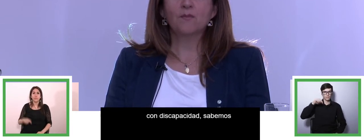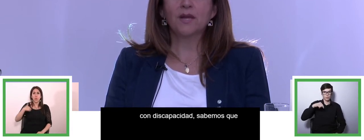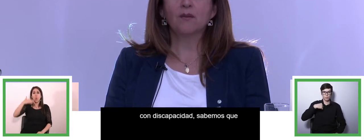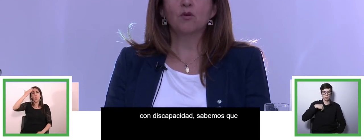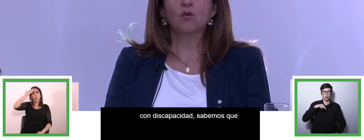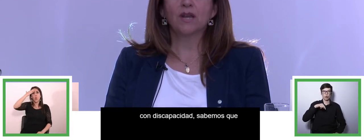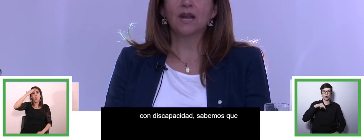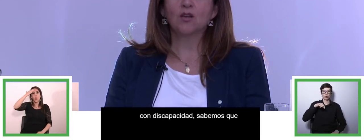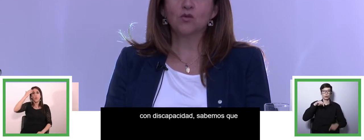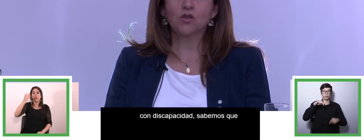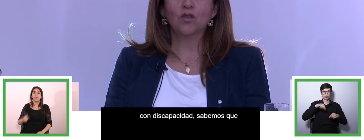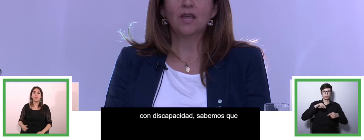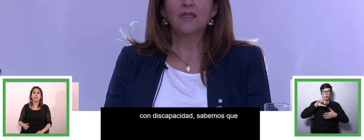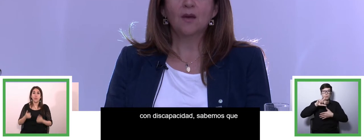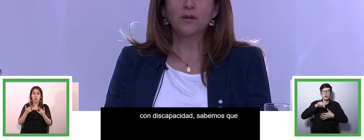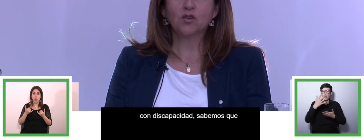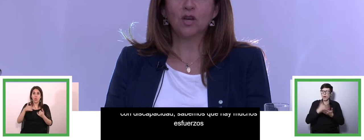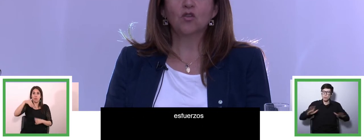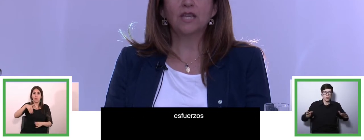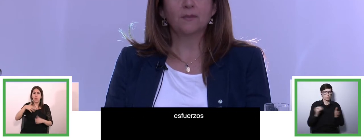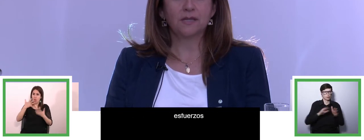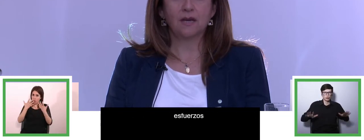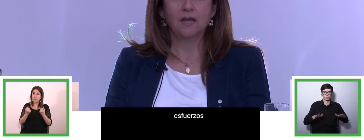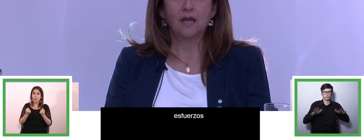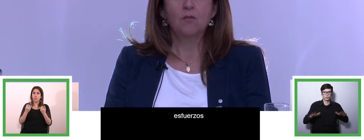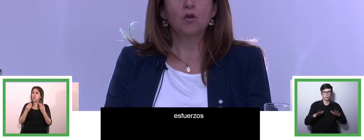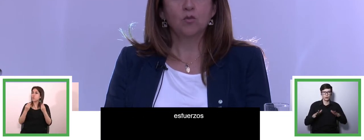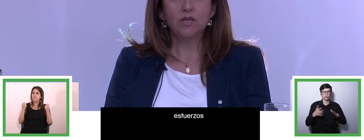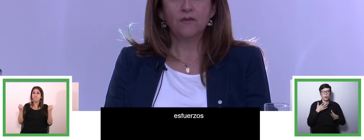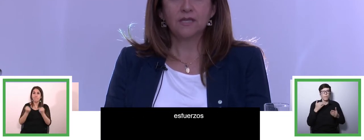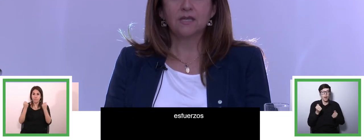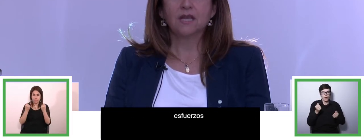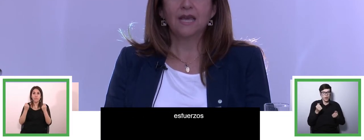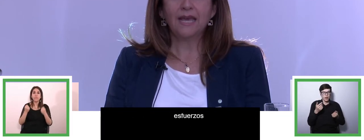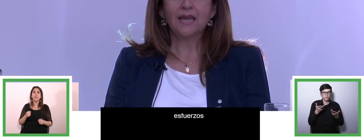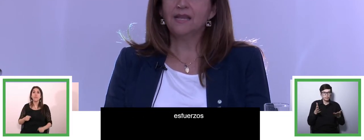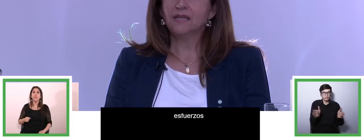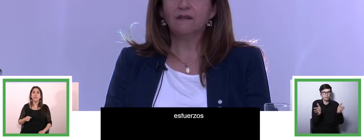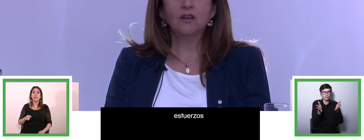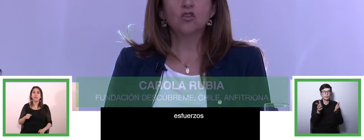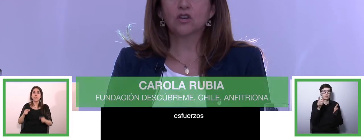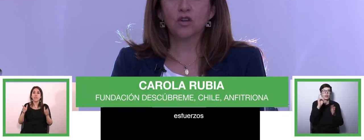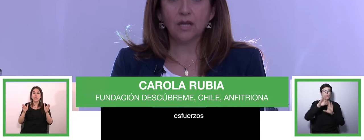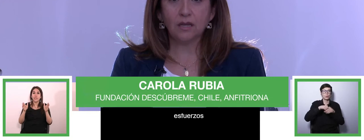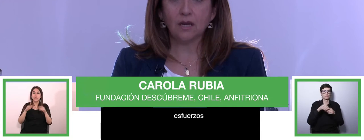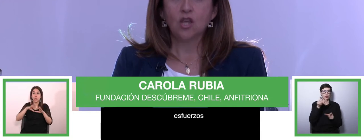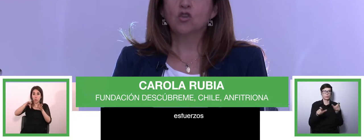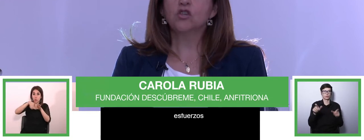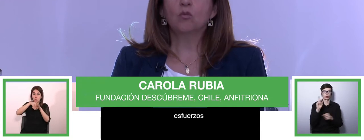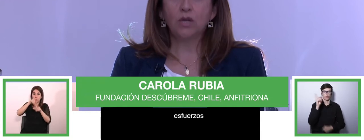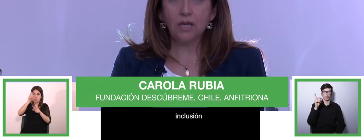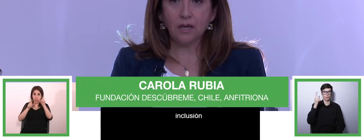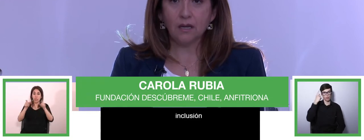realizan para promover la inclusión de las personas con discapacidad, pero muchas veces estas iniciativas no se conectan,